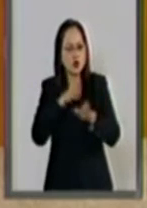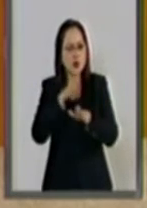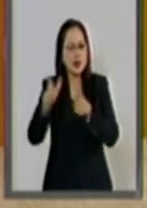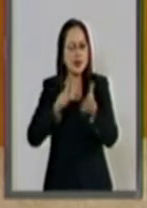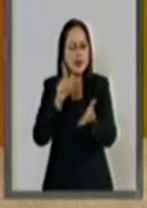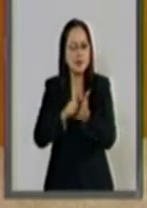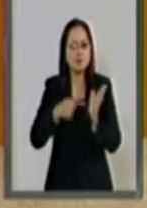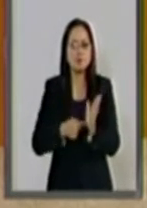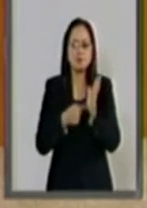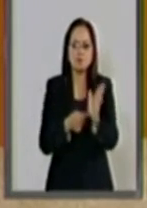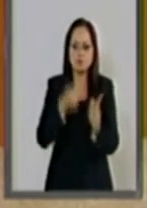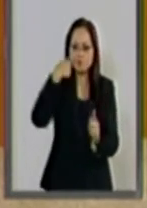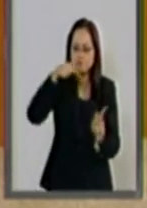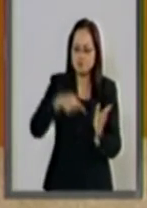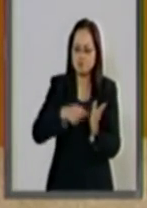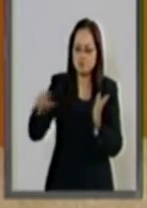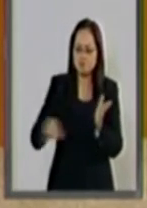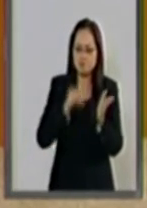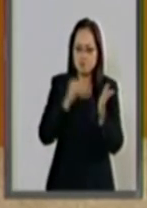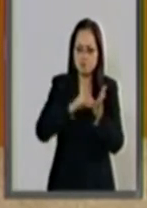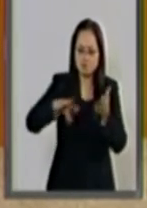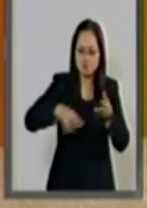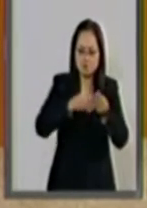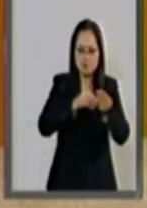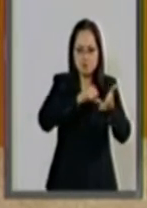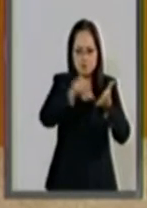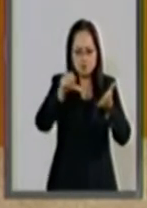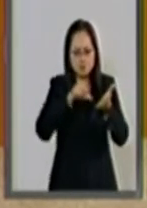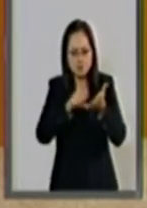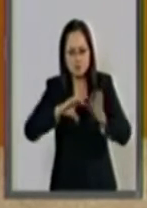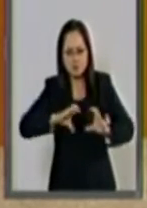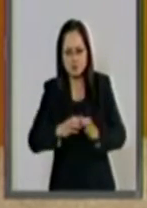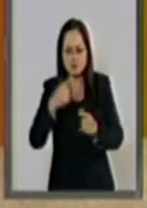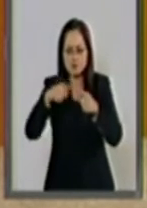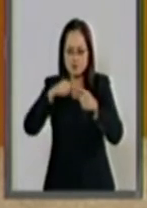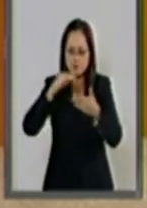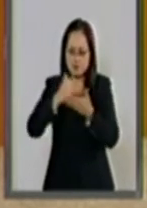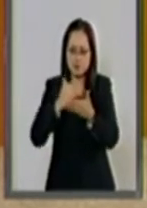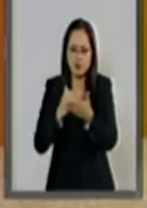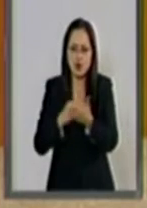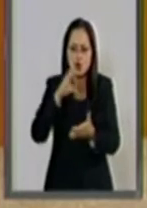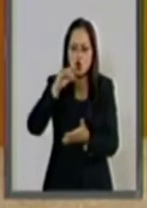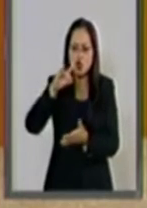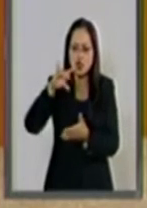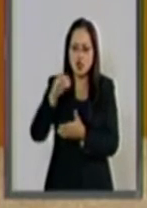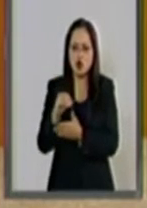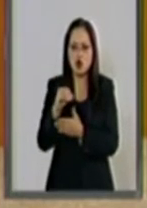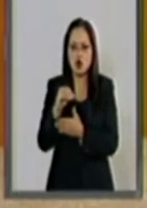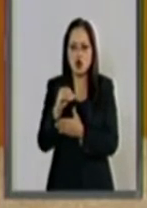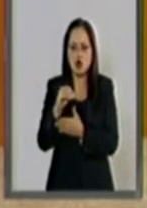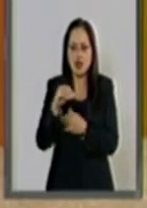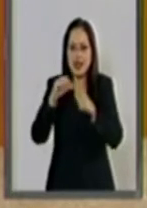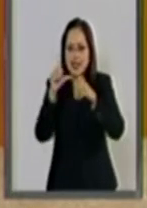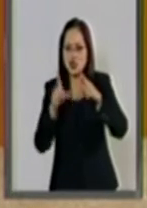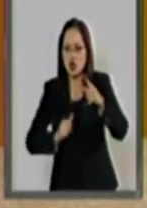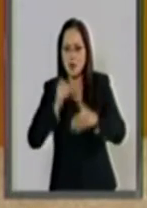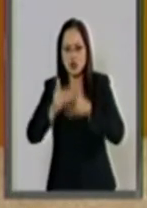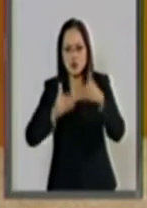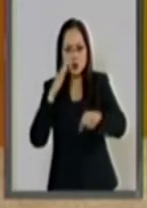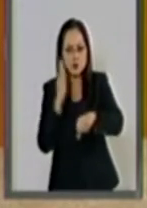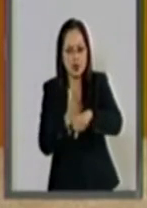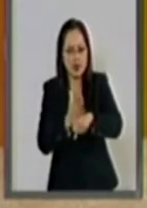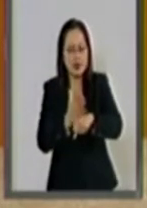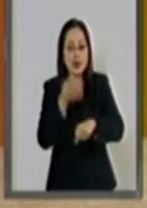con el que estamos reformando, adicionando y derogando diversas disposiciones del Código Nacional de Procedimientos